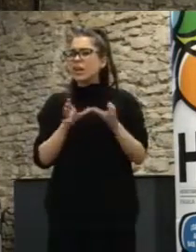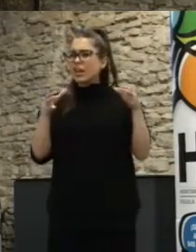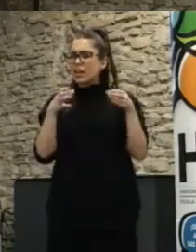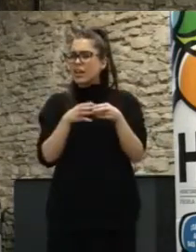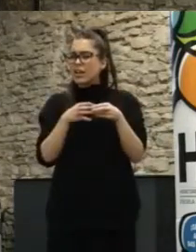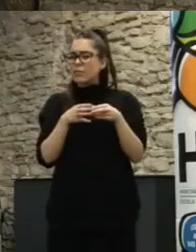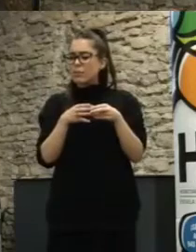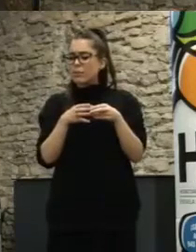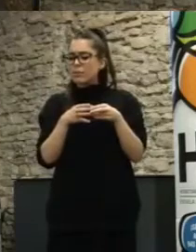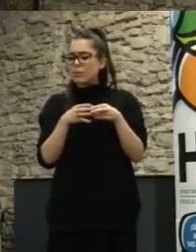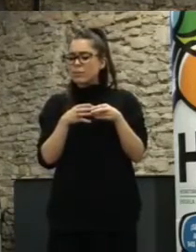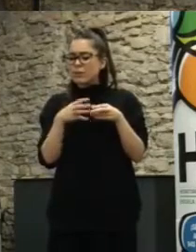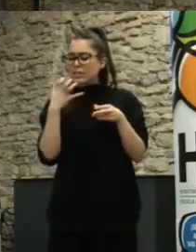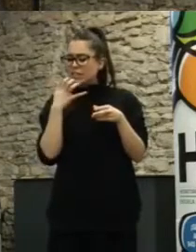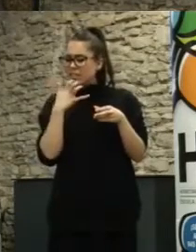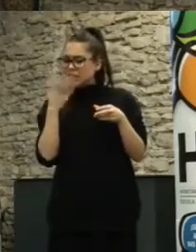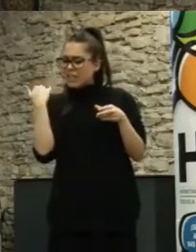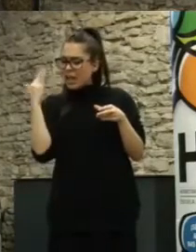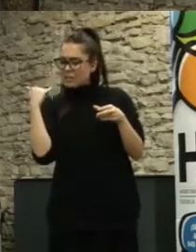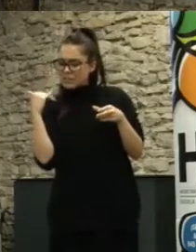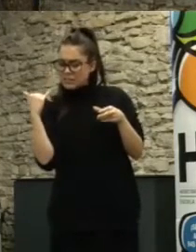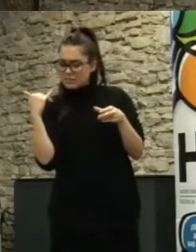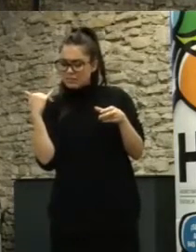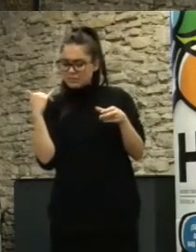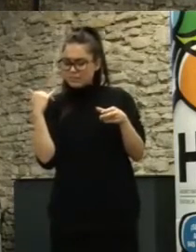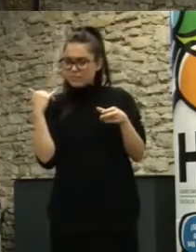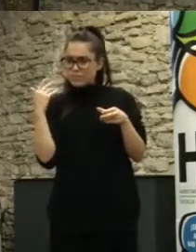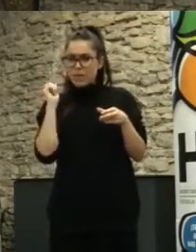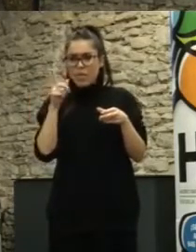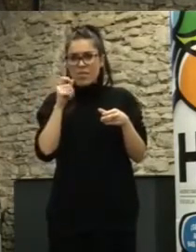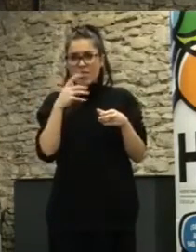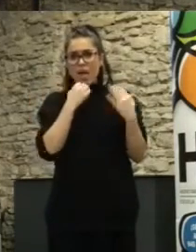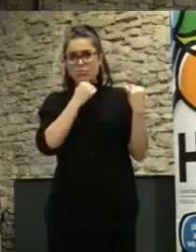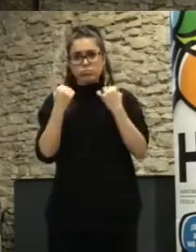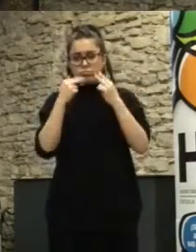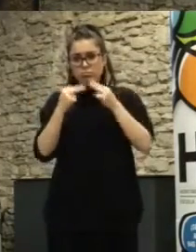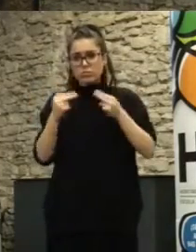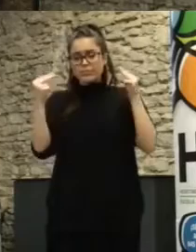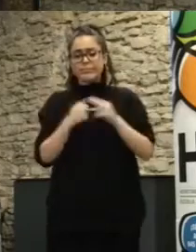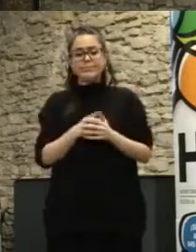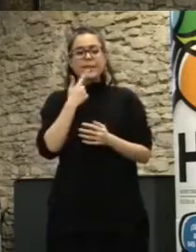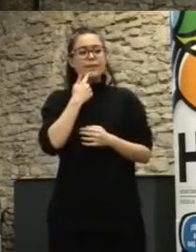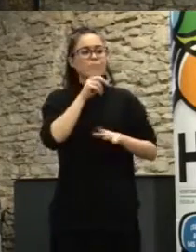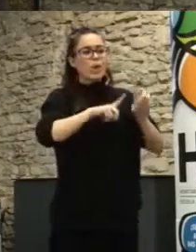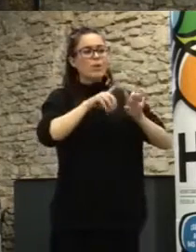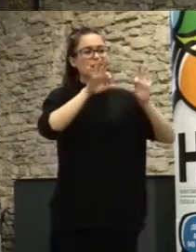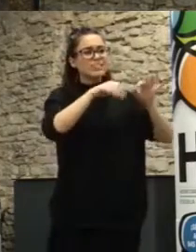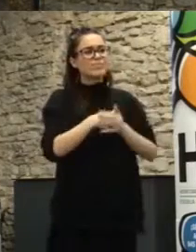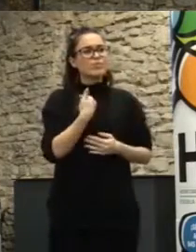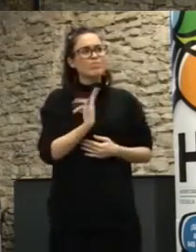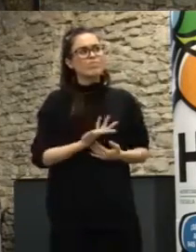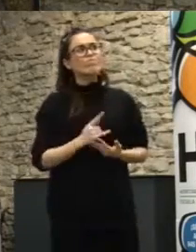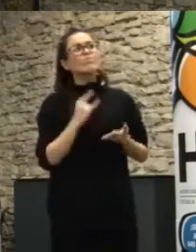una vez más decíamos si antes lo que se hacía tradicionalmente en muchas administraciones era oye pues tengo este problema no lo puedo asumir